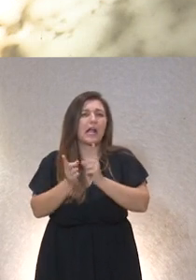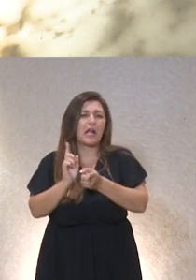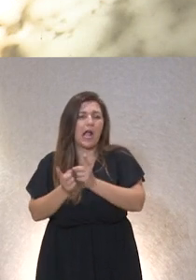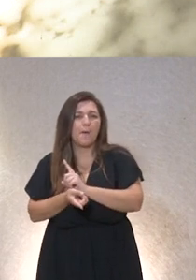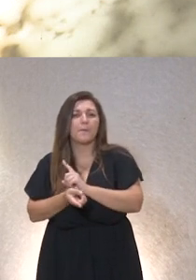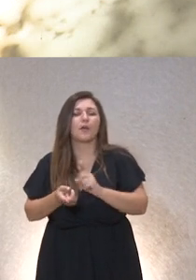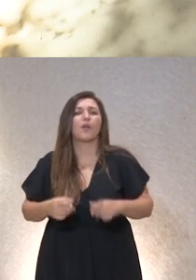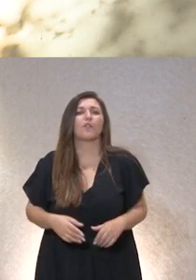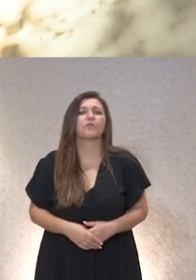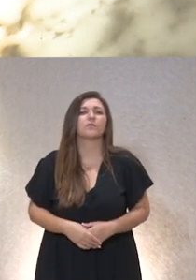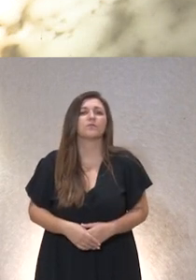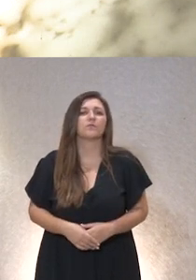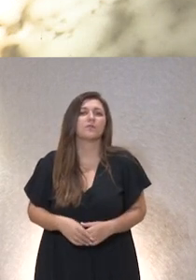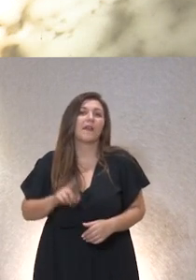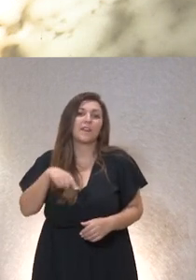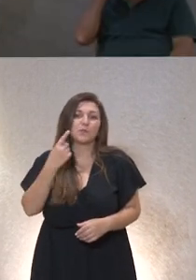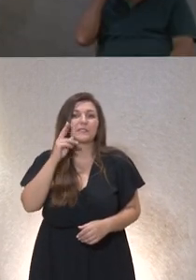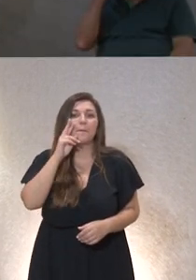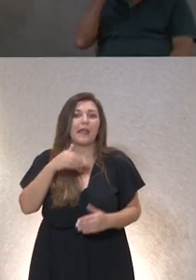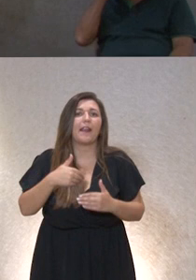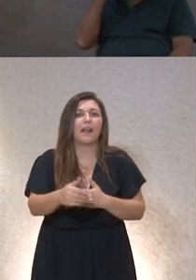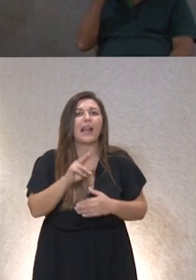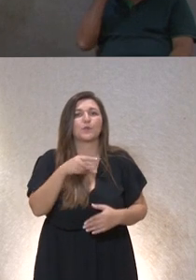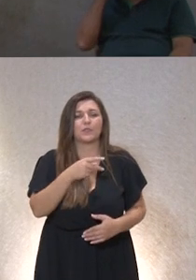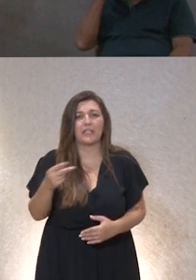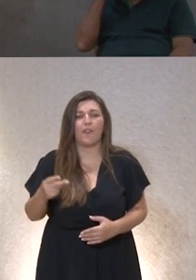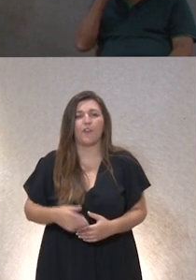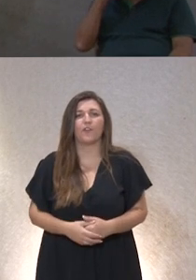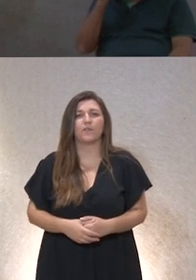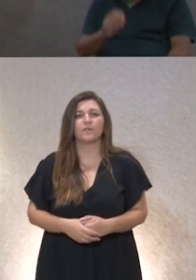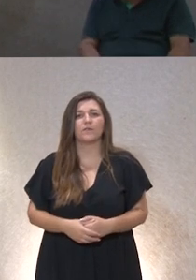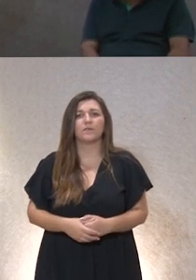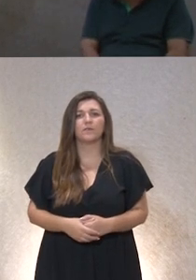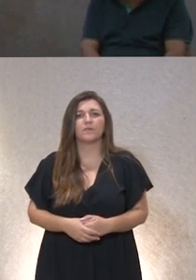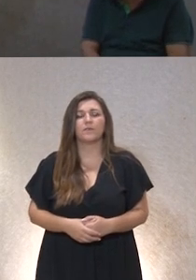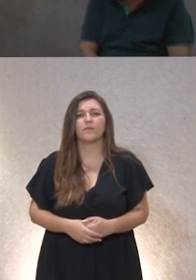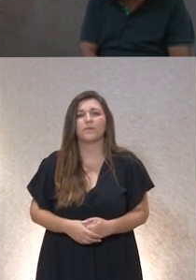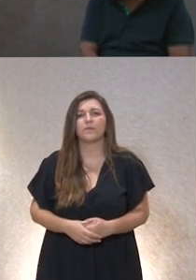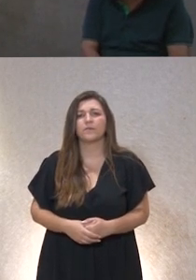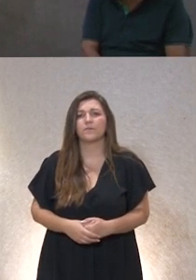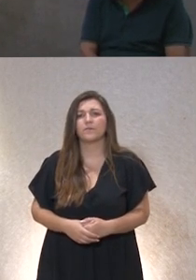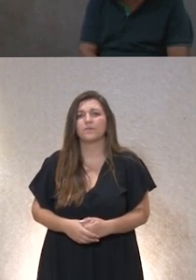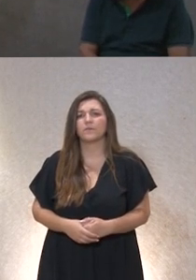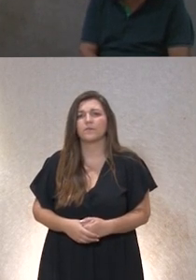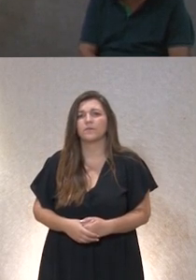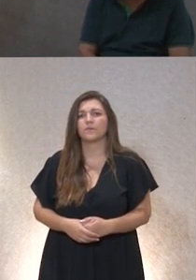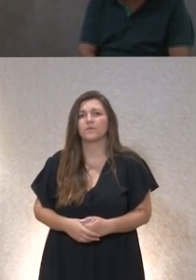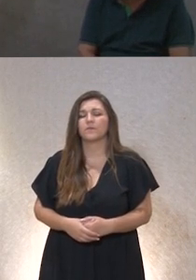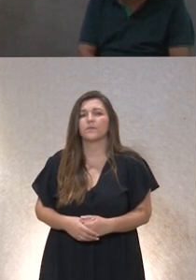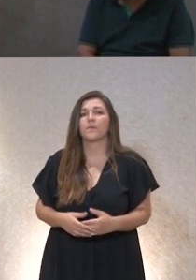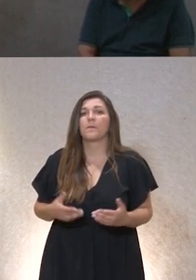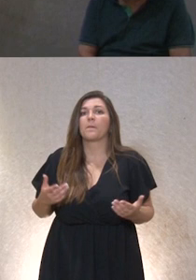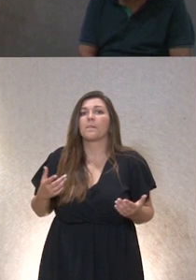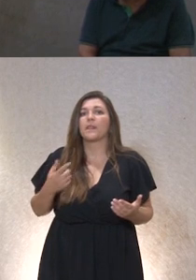poder ver algún resultado Esta es una pregunta quizá un poco salida del guión para evidentemente actuar hay que